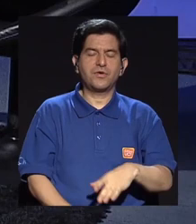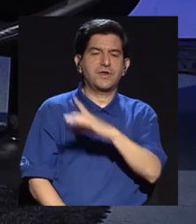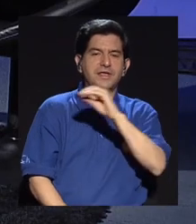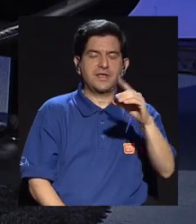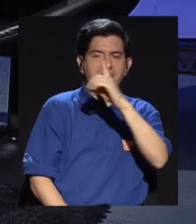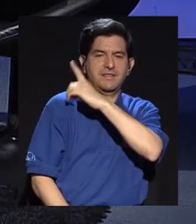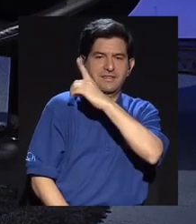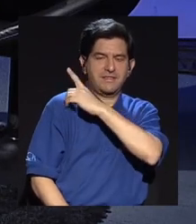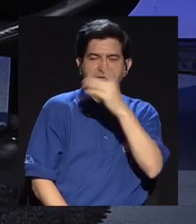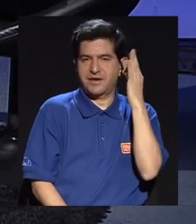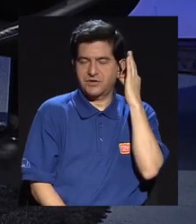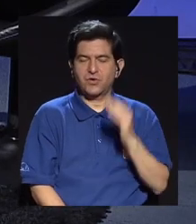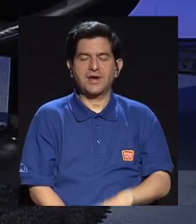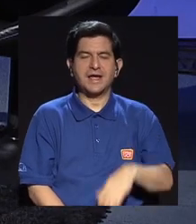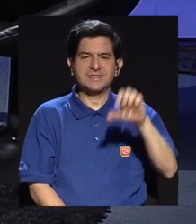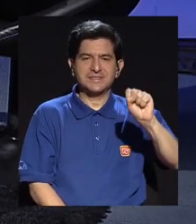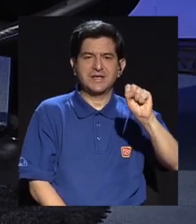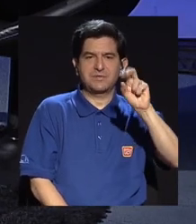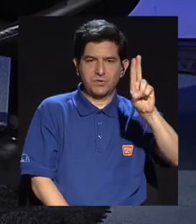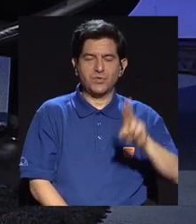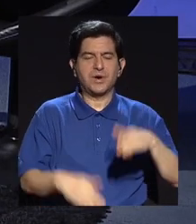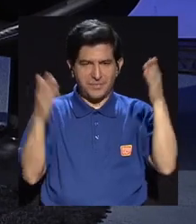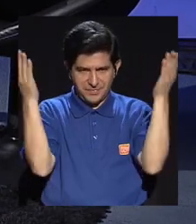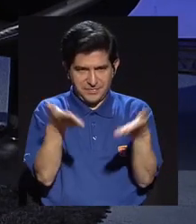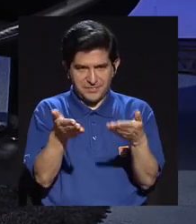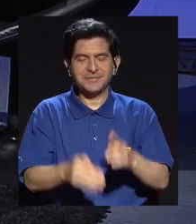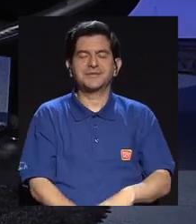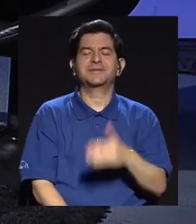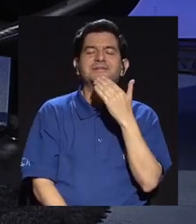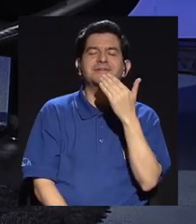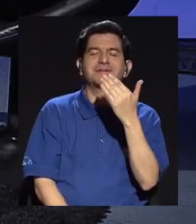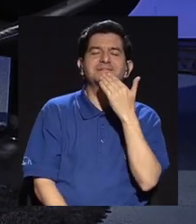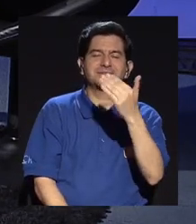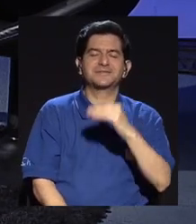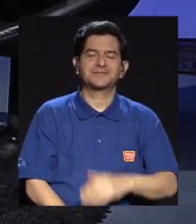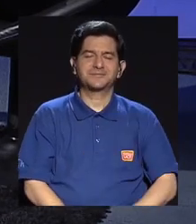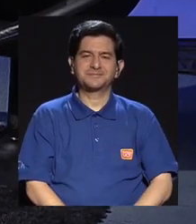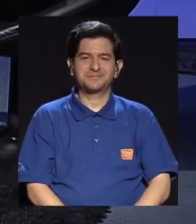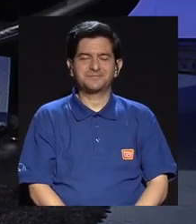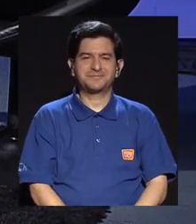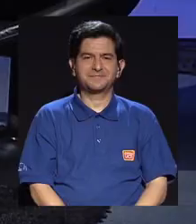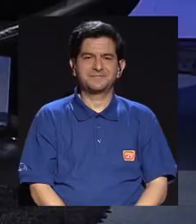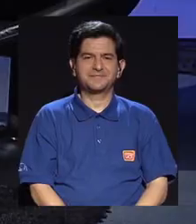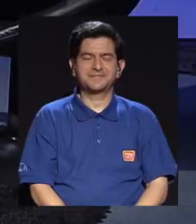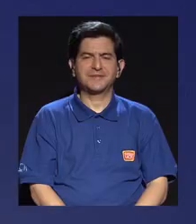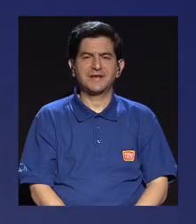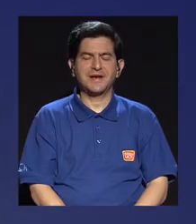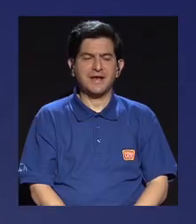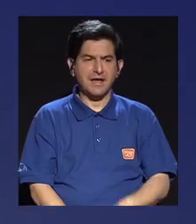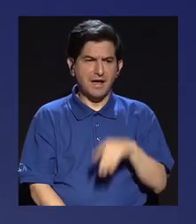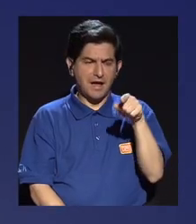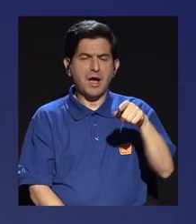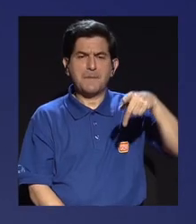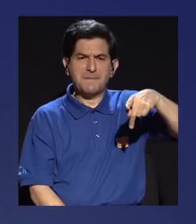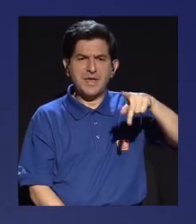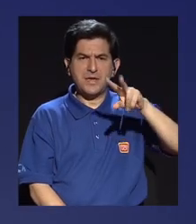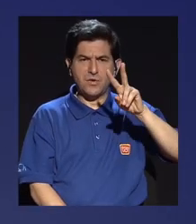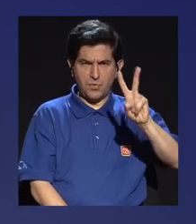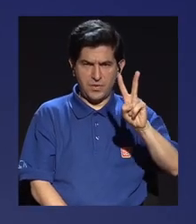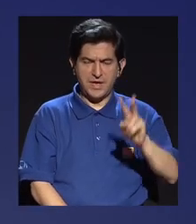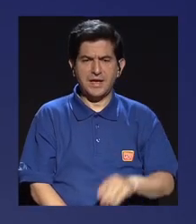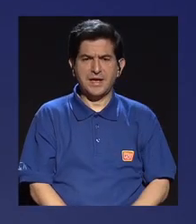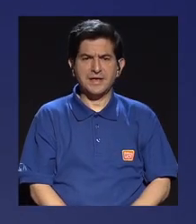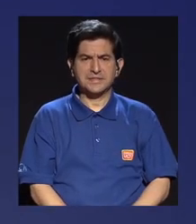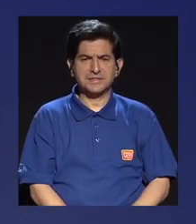y a la directora de ese medio, Silvio Yoan. Bienvenidos. Gracias. Gracias. Hay que reconocer en Pío Víquez que es un cartago